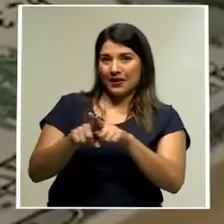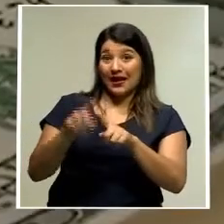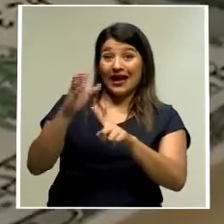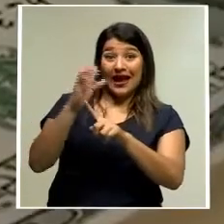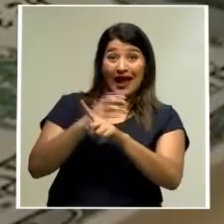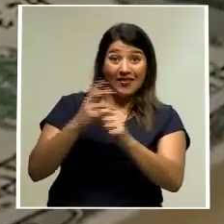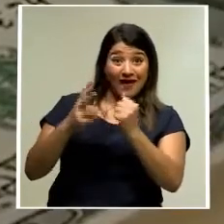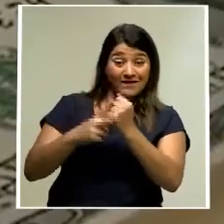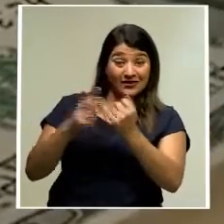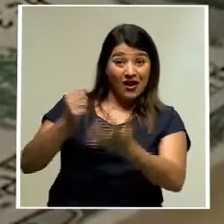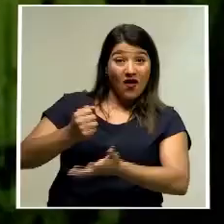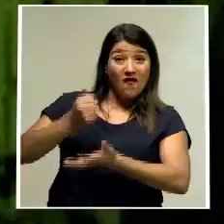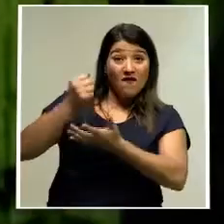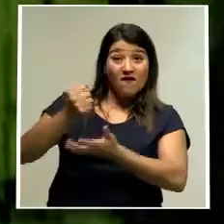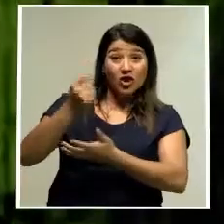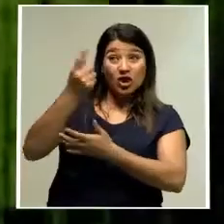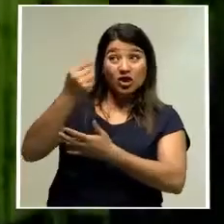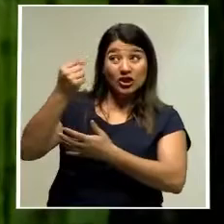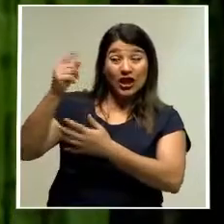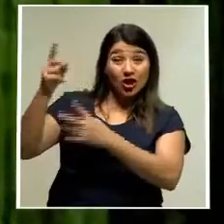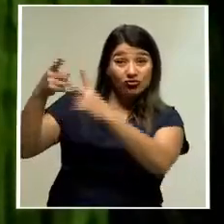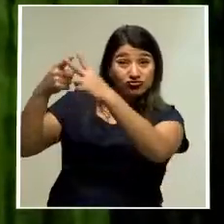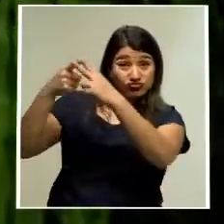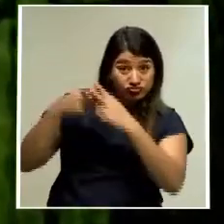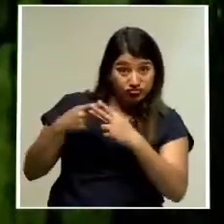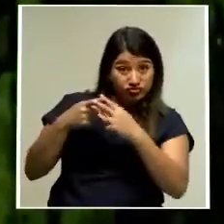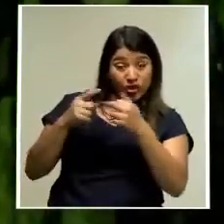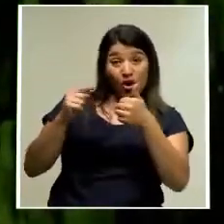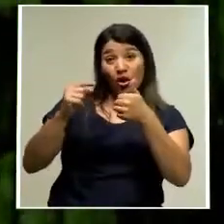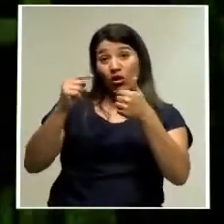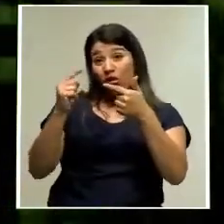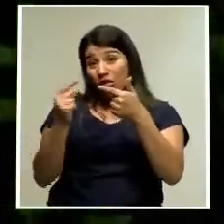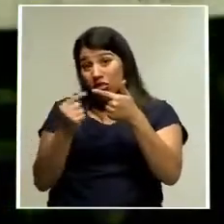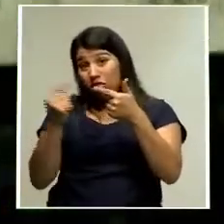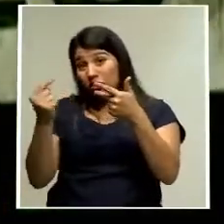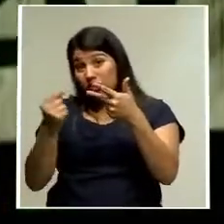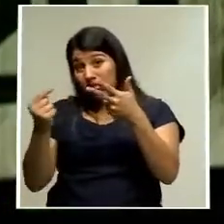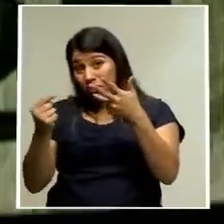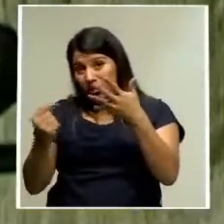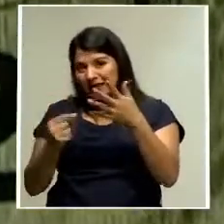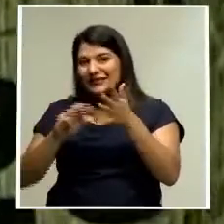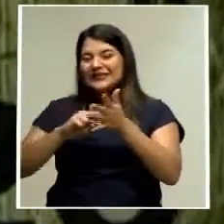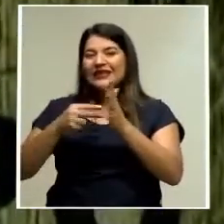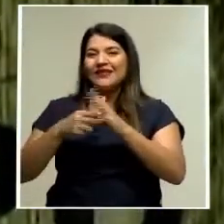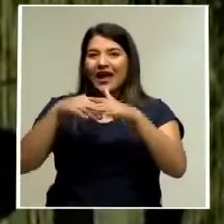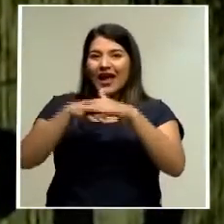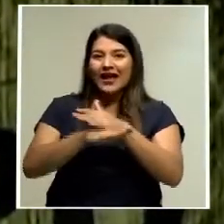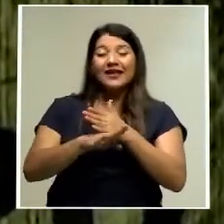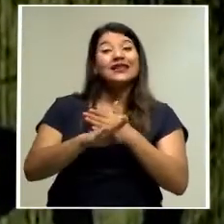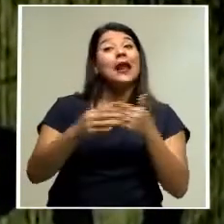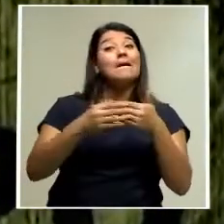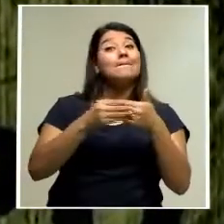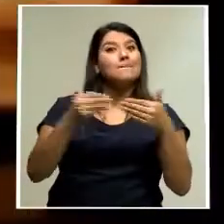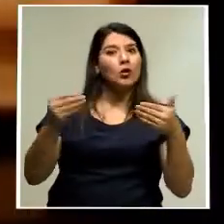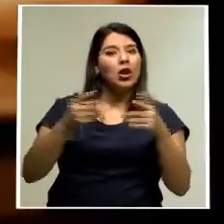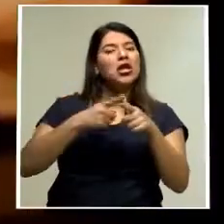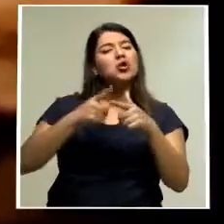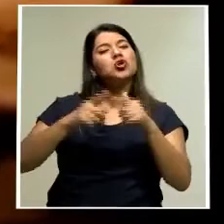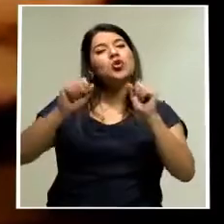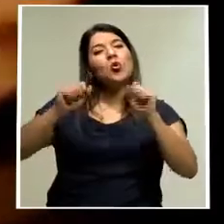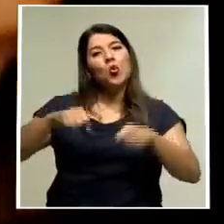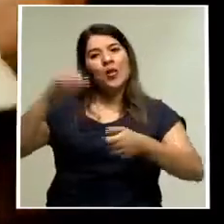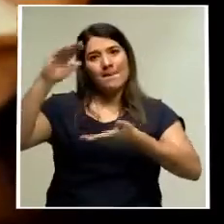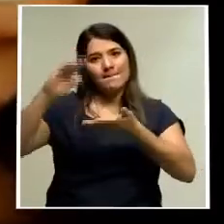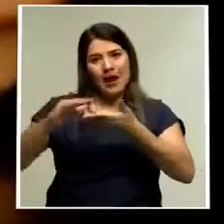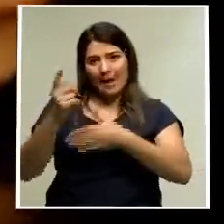desembolsan ese ingreso de dólares y, como mencionaba antes, aumenta la oferta y el precio tiende a estabilizarse e incluso eso podría bajar. Roxana, para ir